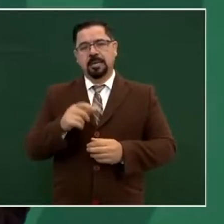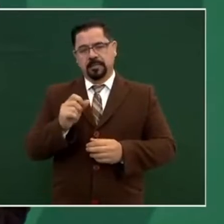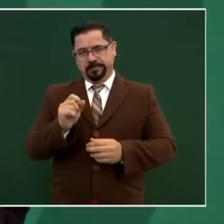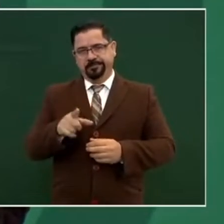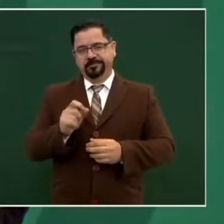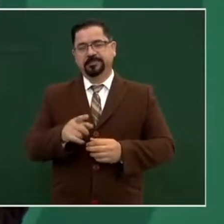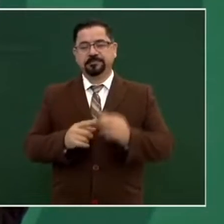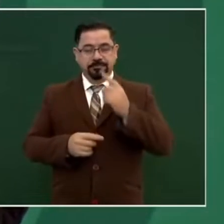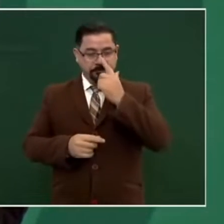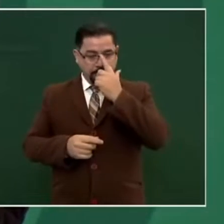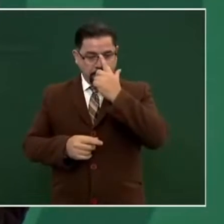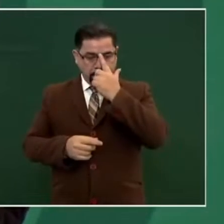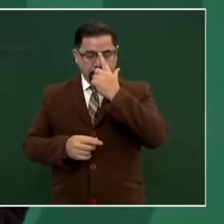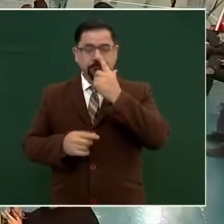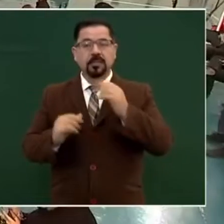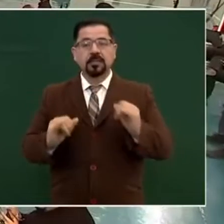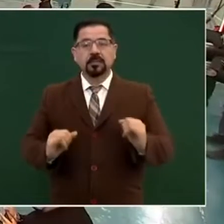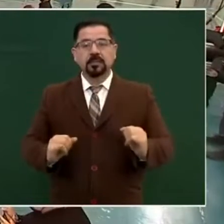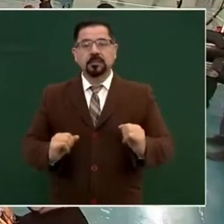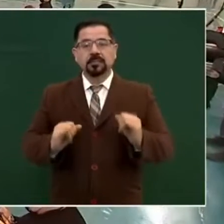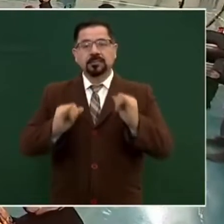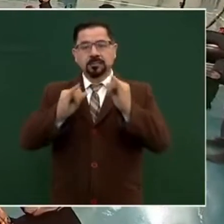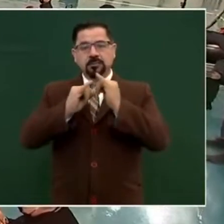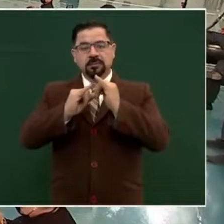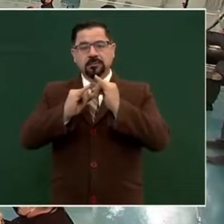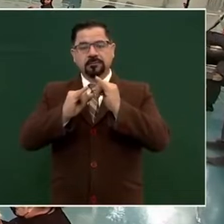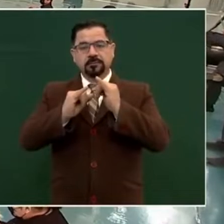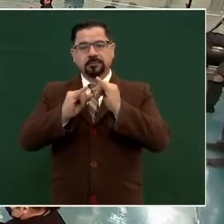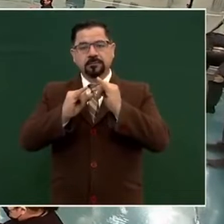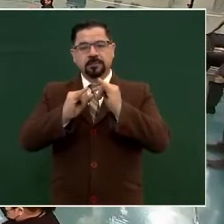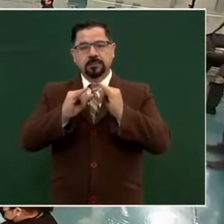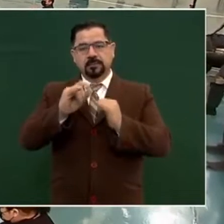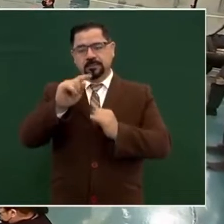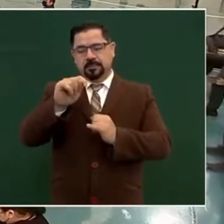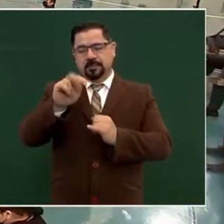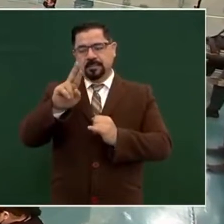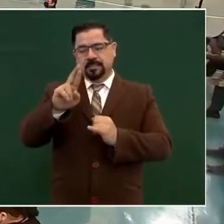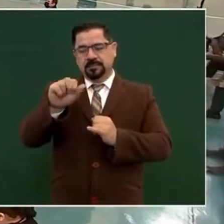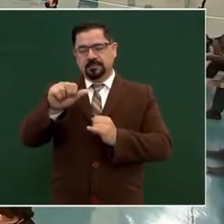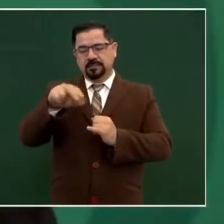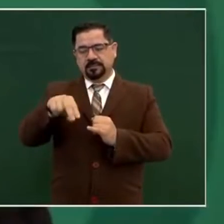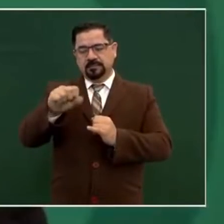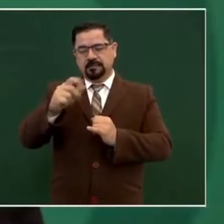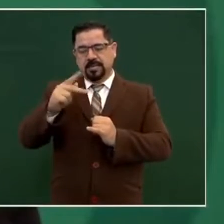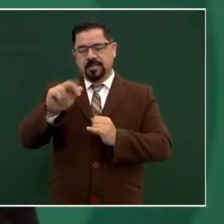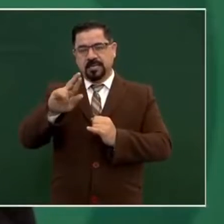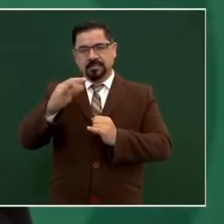al Instituto de la Transparencia, que cobran